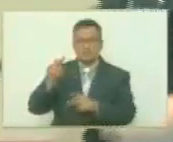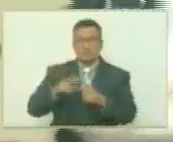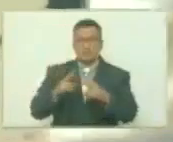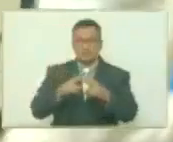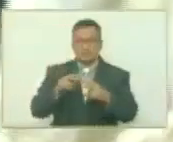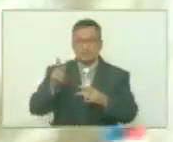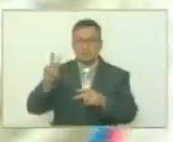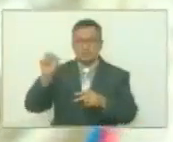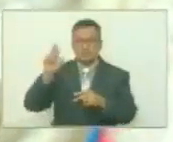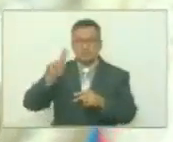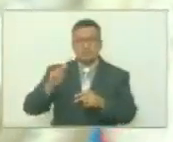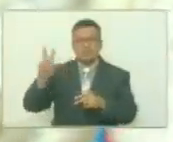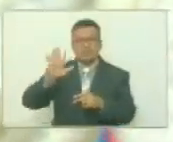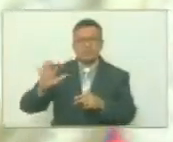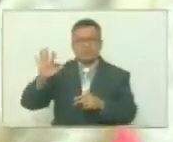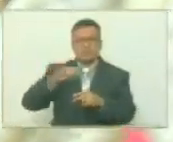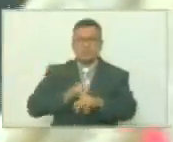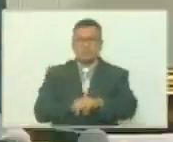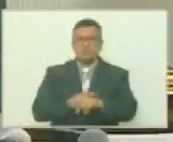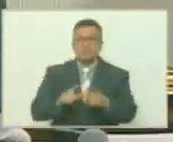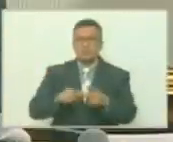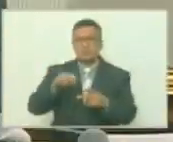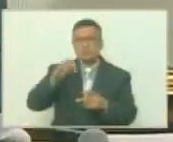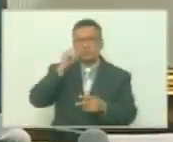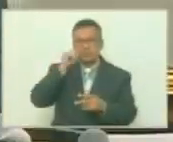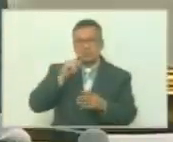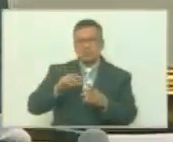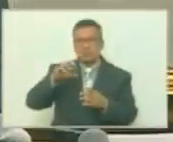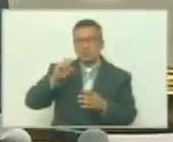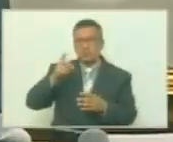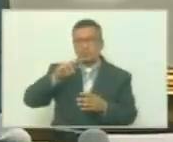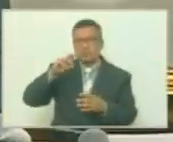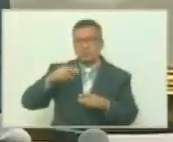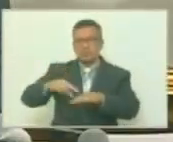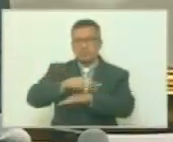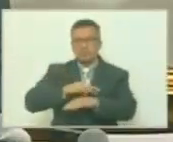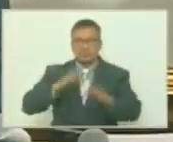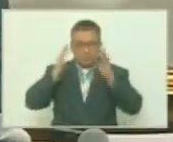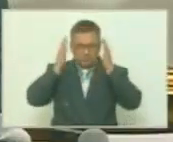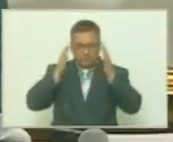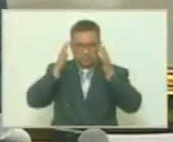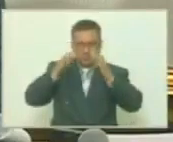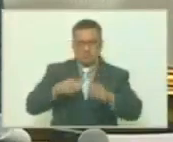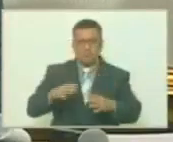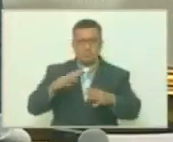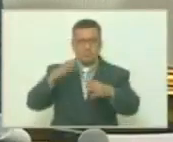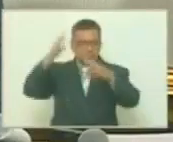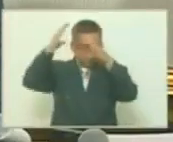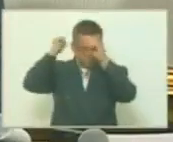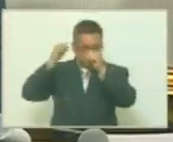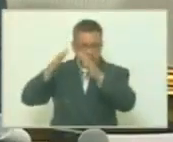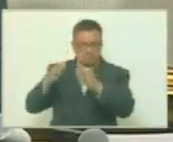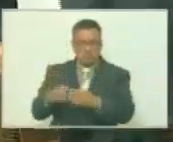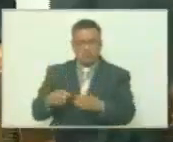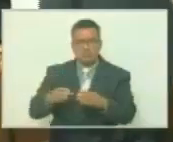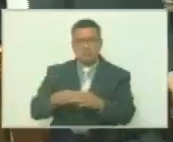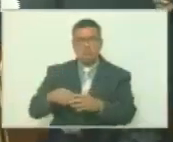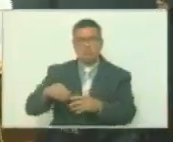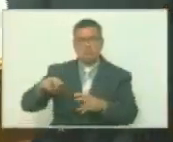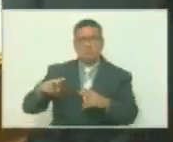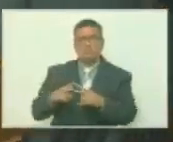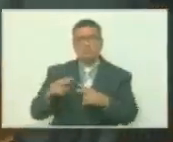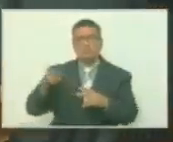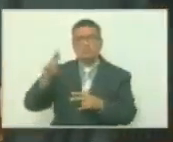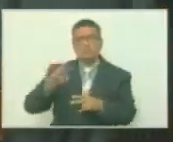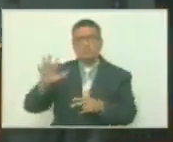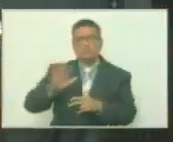y el señor Eduardo Alberto Canales ministro ministro consejero de la embajada de la república argentina ante la